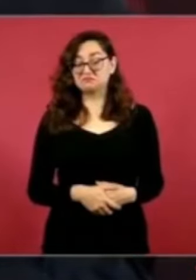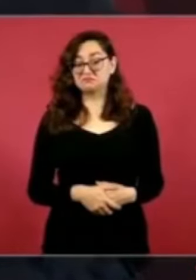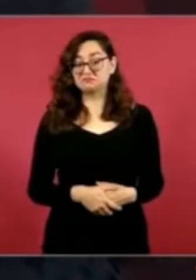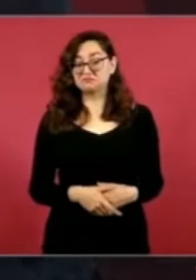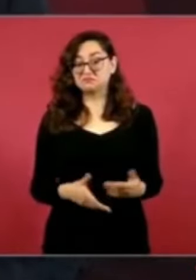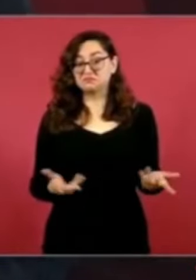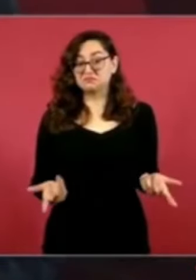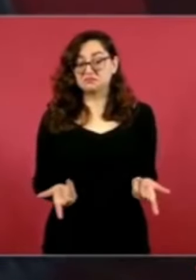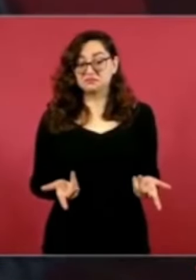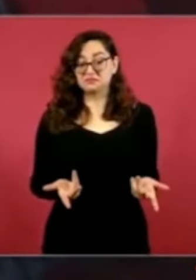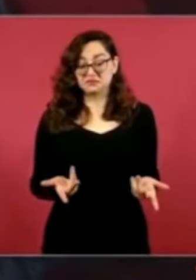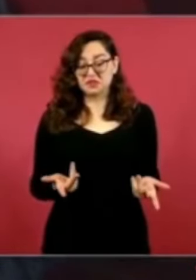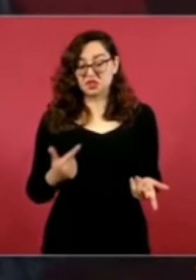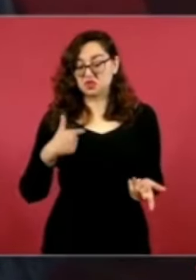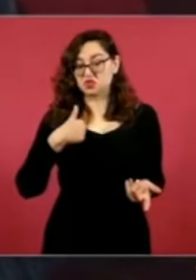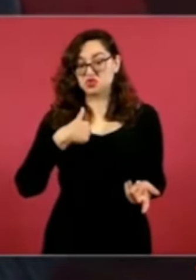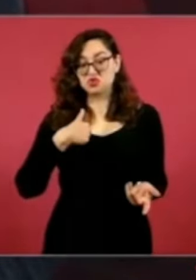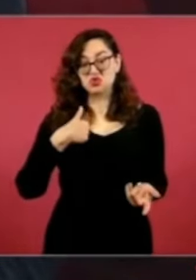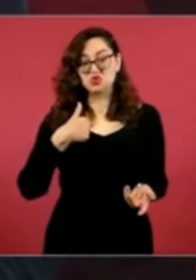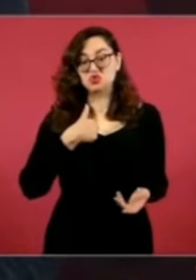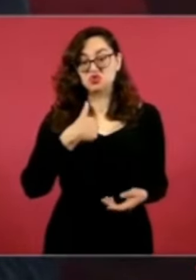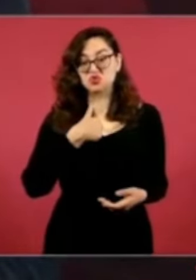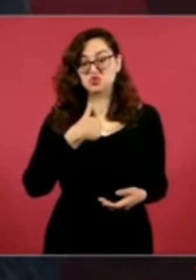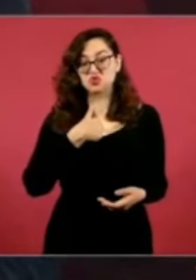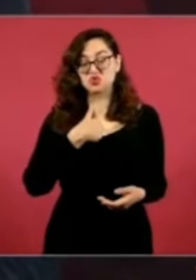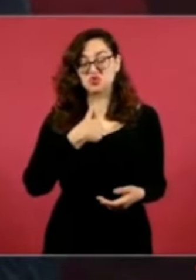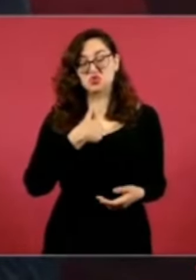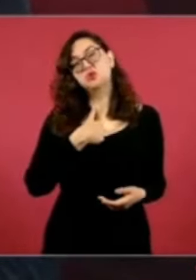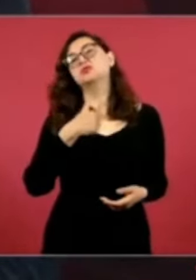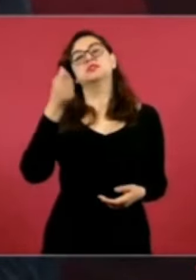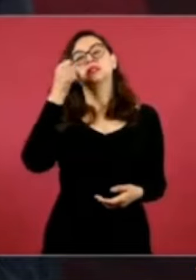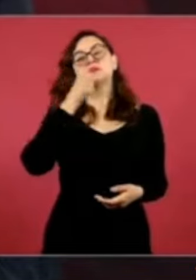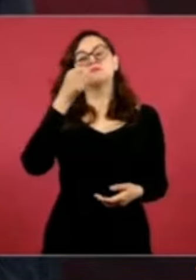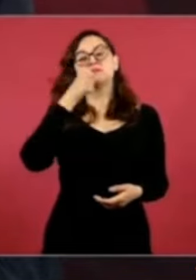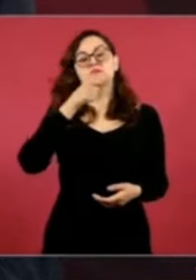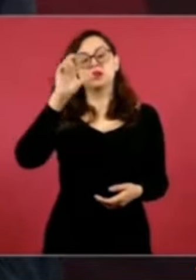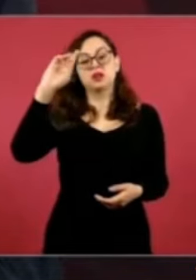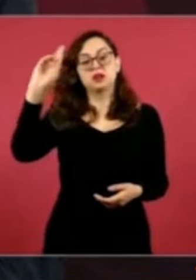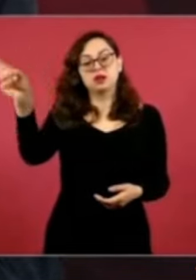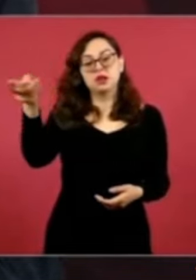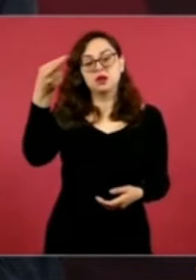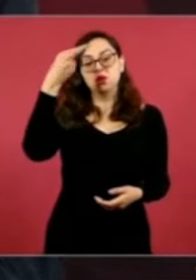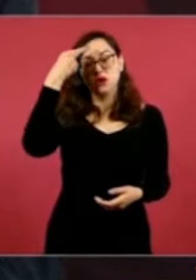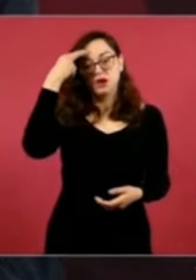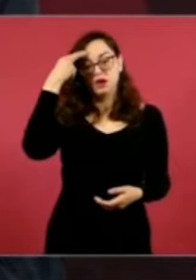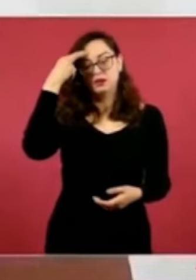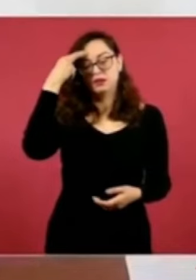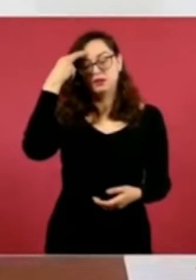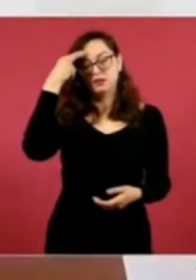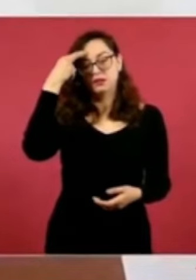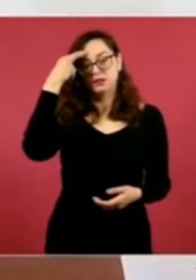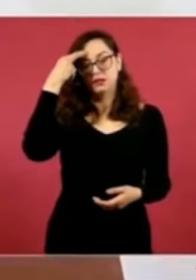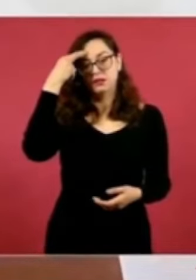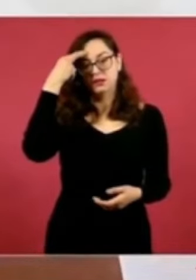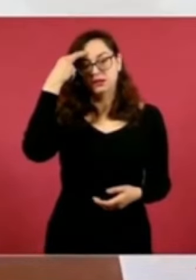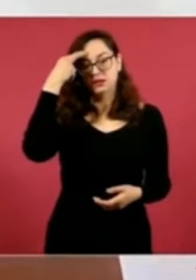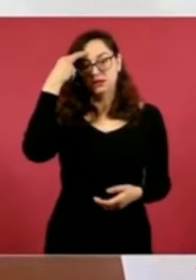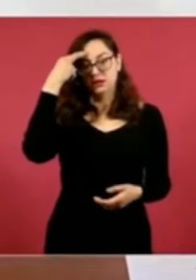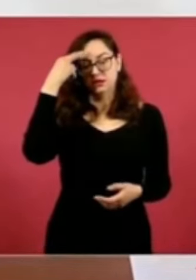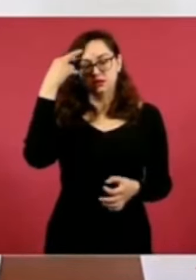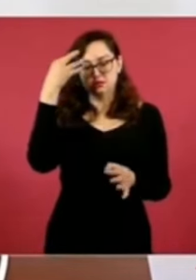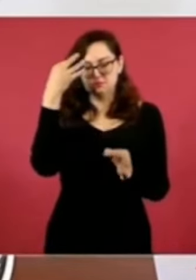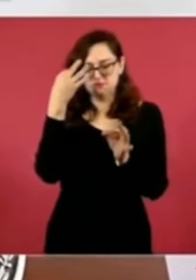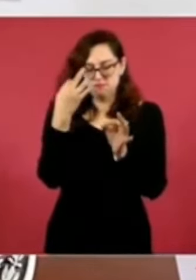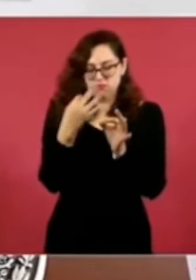El dirigente que consiguió la soberanía del canal de